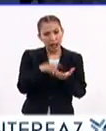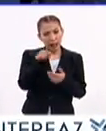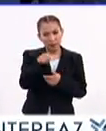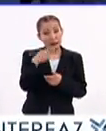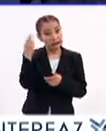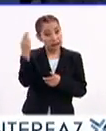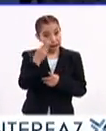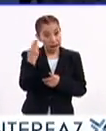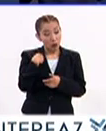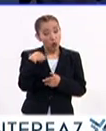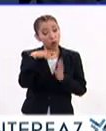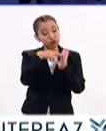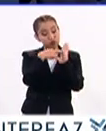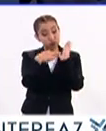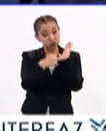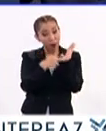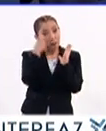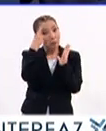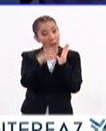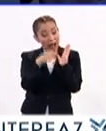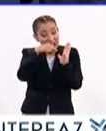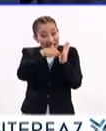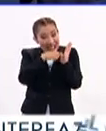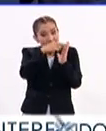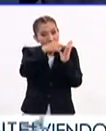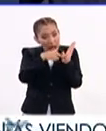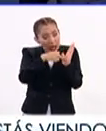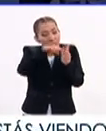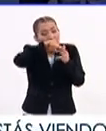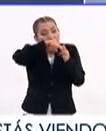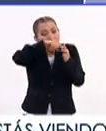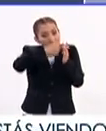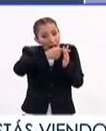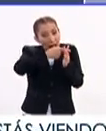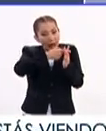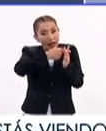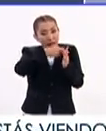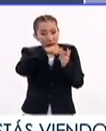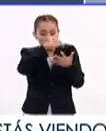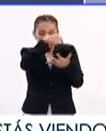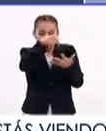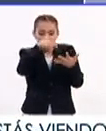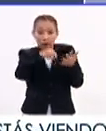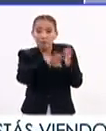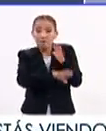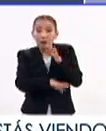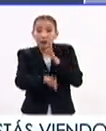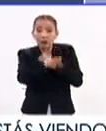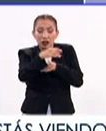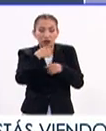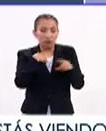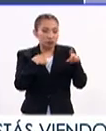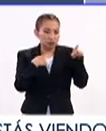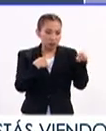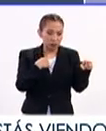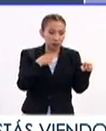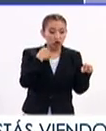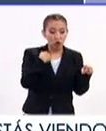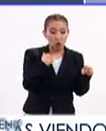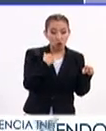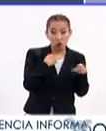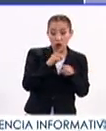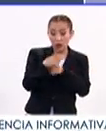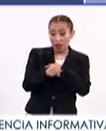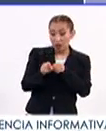porque sí necesitamos un marco para a partir de ahí, a partir de los elementos básicos, decir esto, si yo